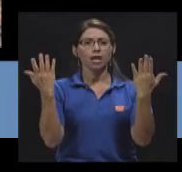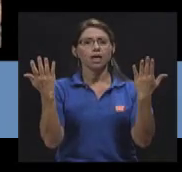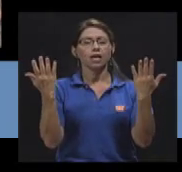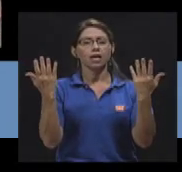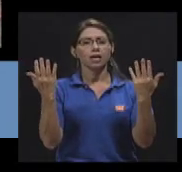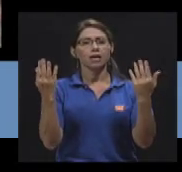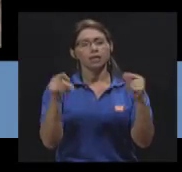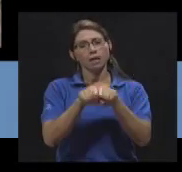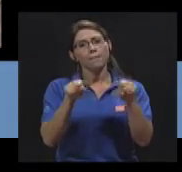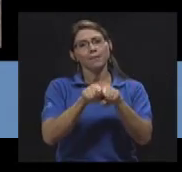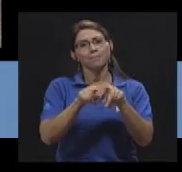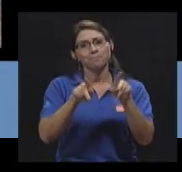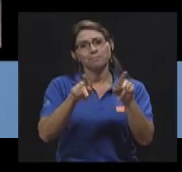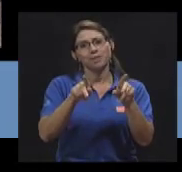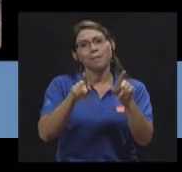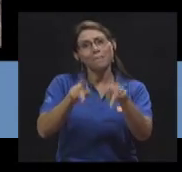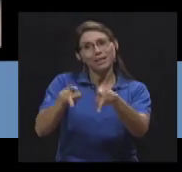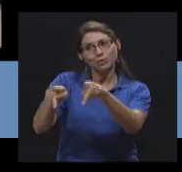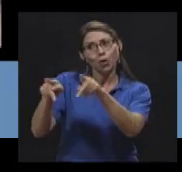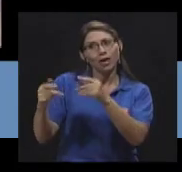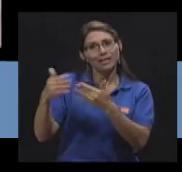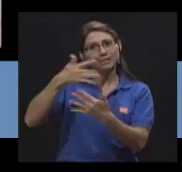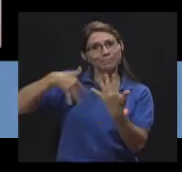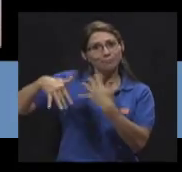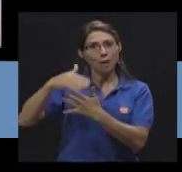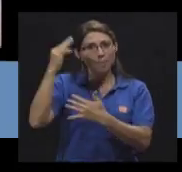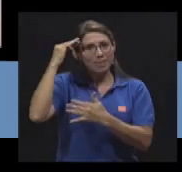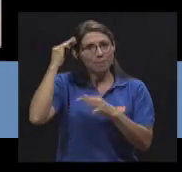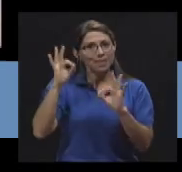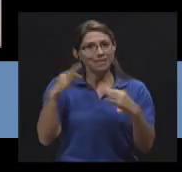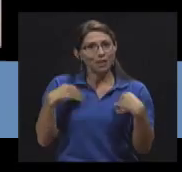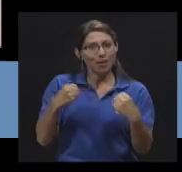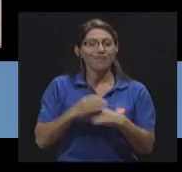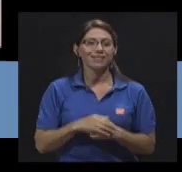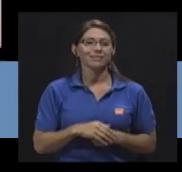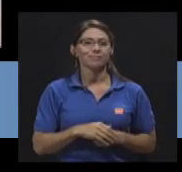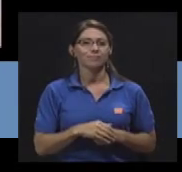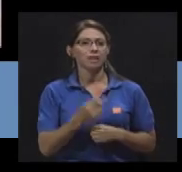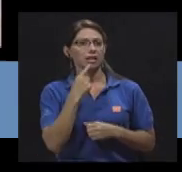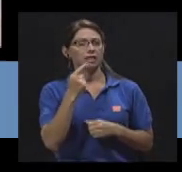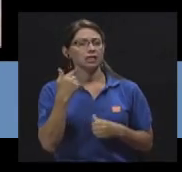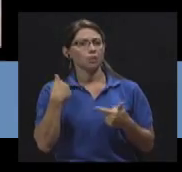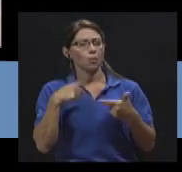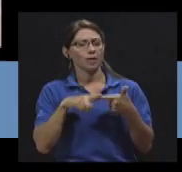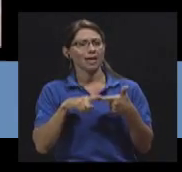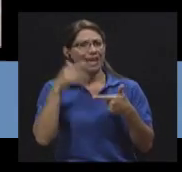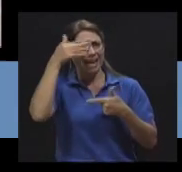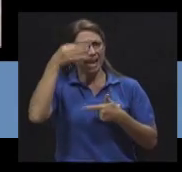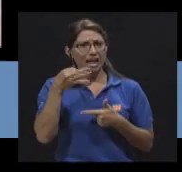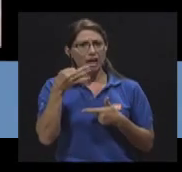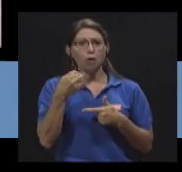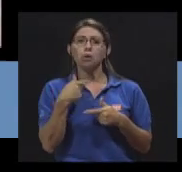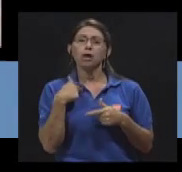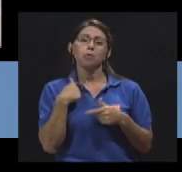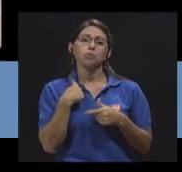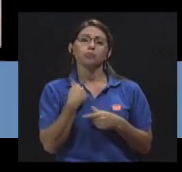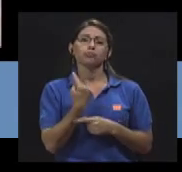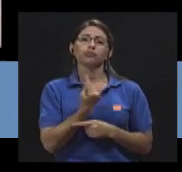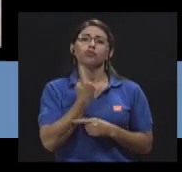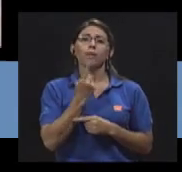también mentalmente saludables. Creo que permanecer en un solo lugar no es lo adecuado como para